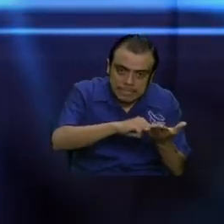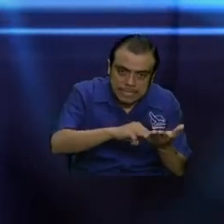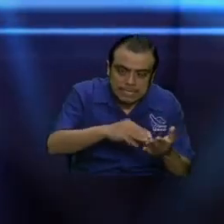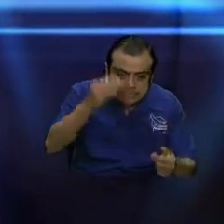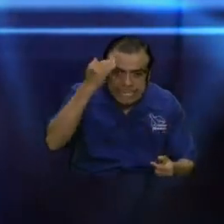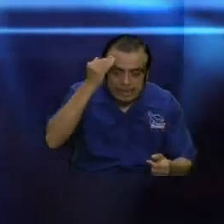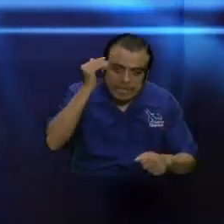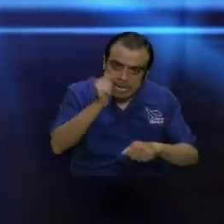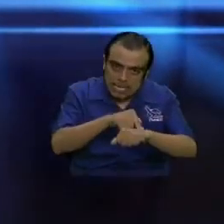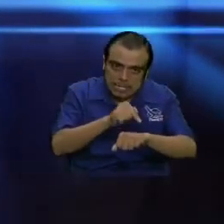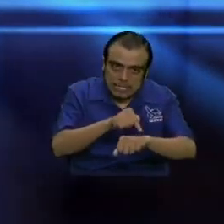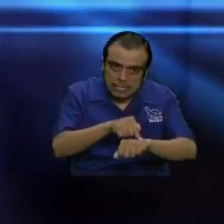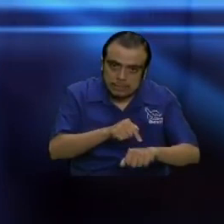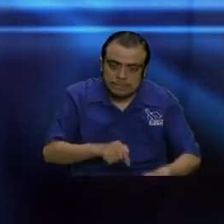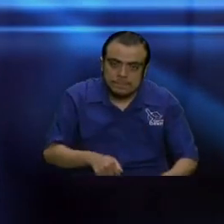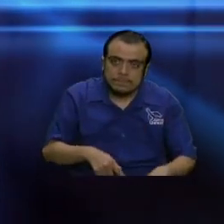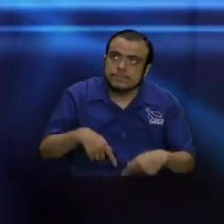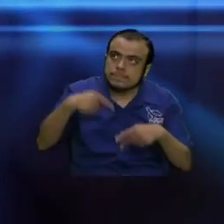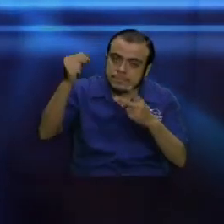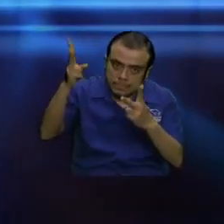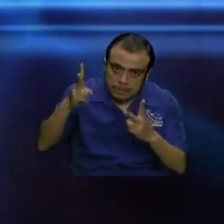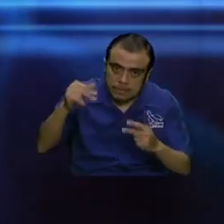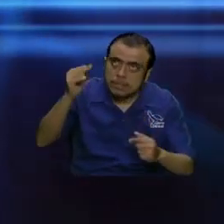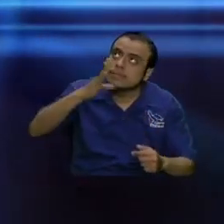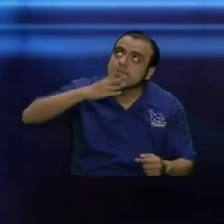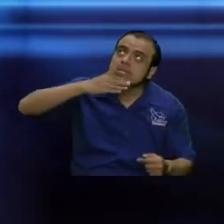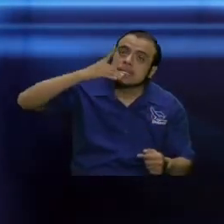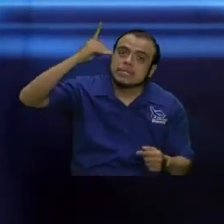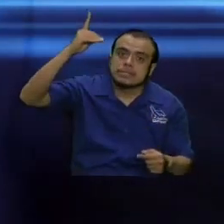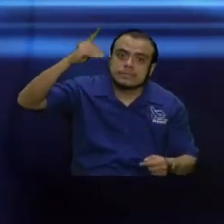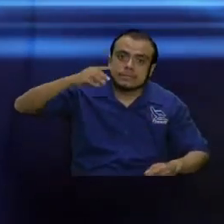entonces viene Dios y da una tribu